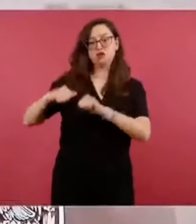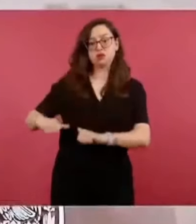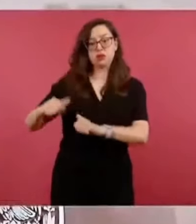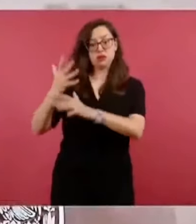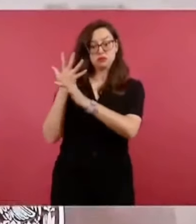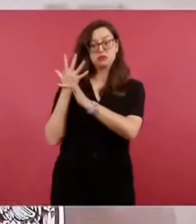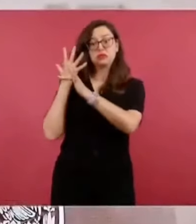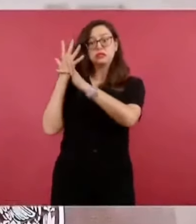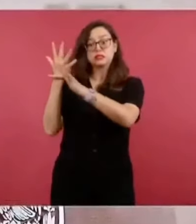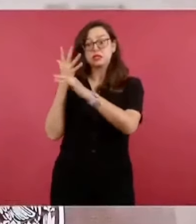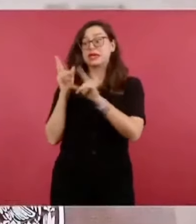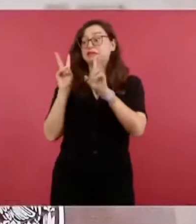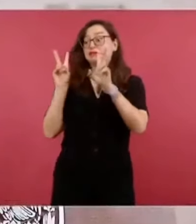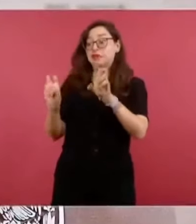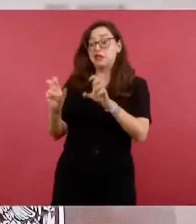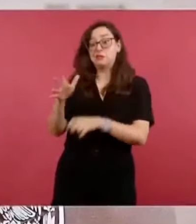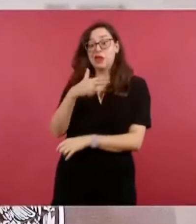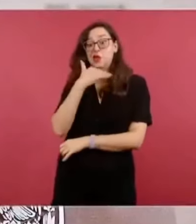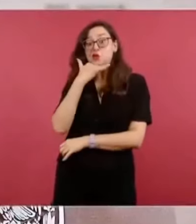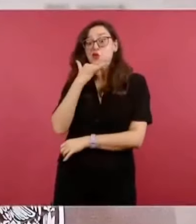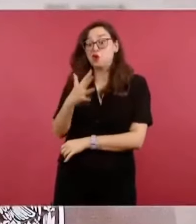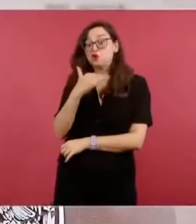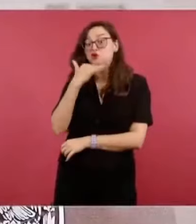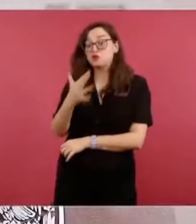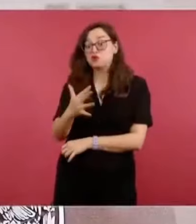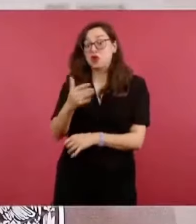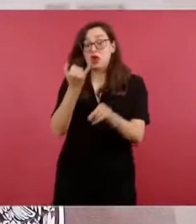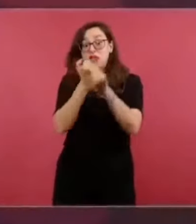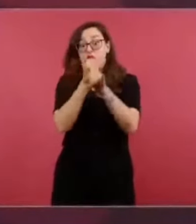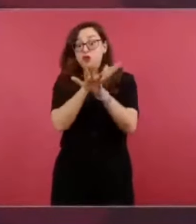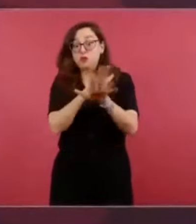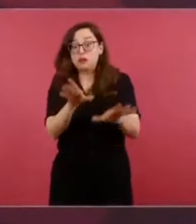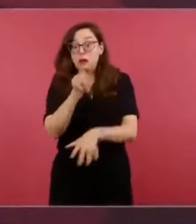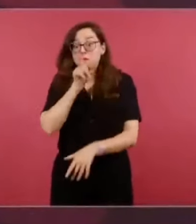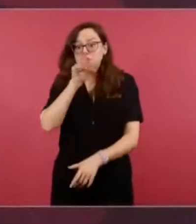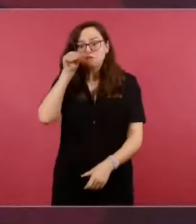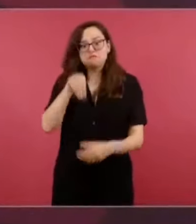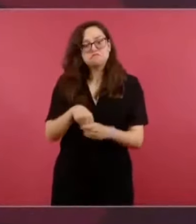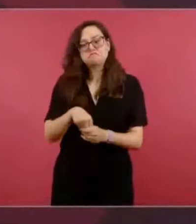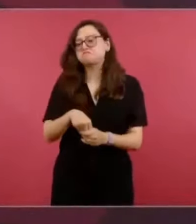relacionada con un acto de corrupción no puede ser clasificada.